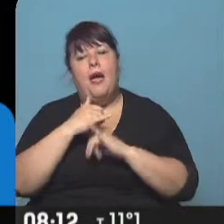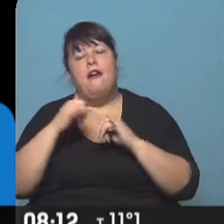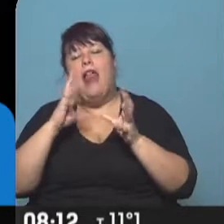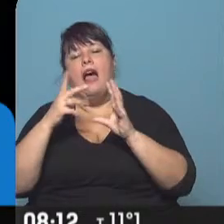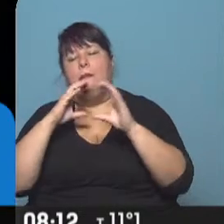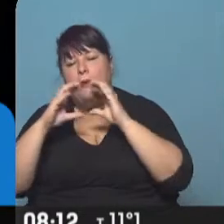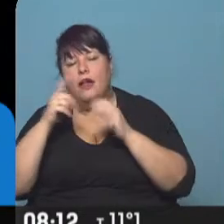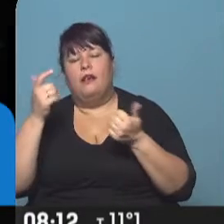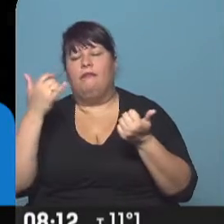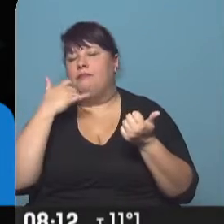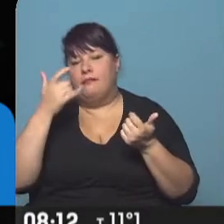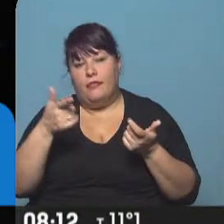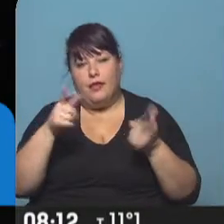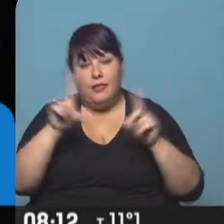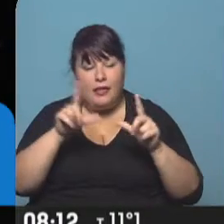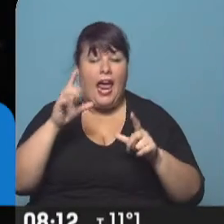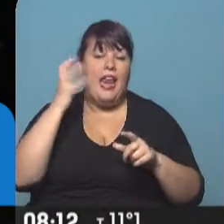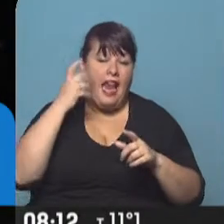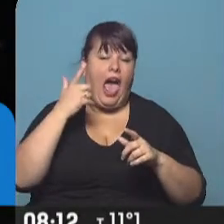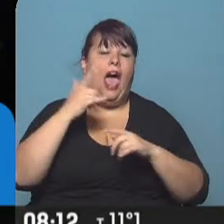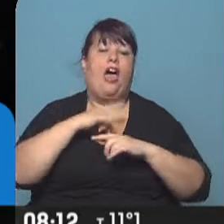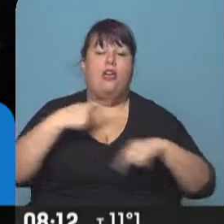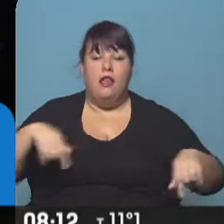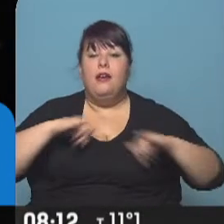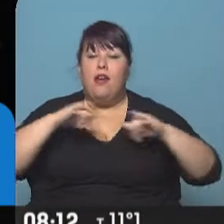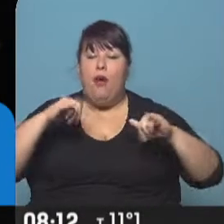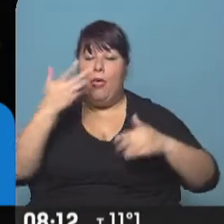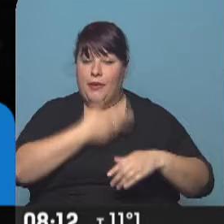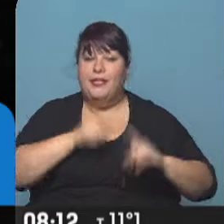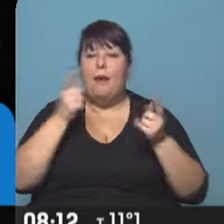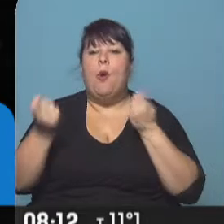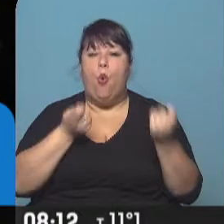de comunicación, las campañas presidenciales y la cumbia.